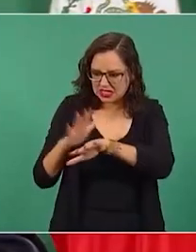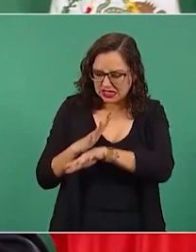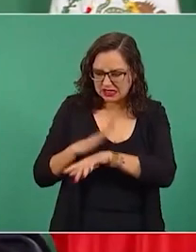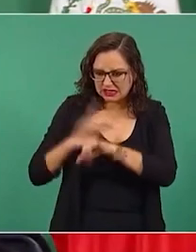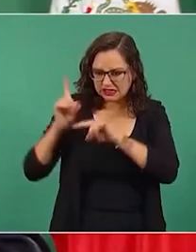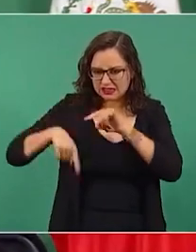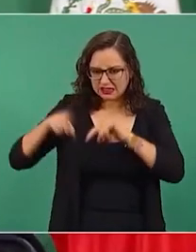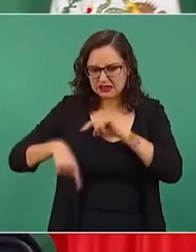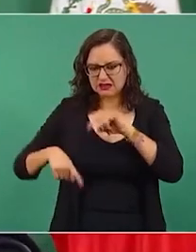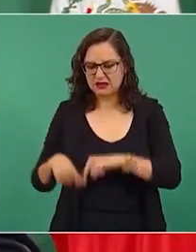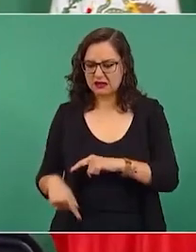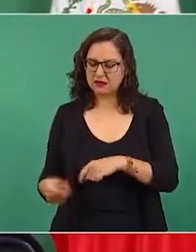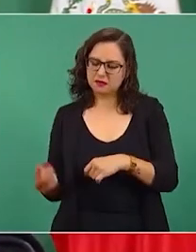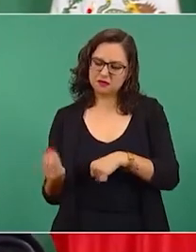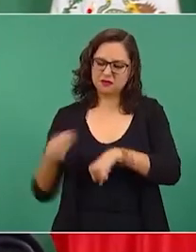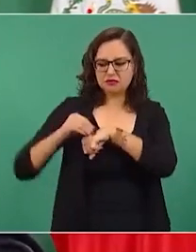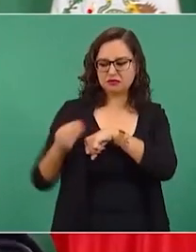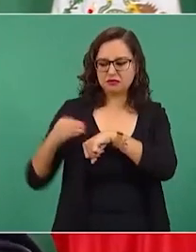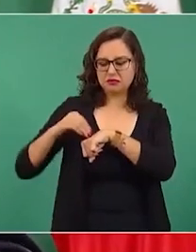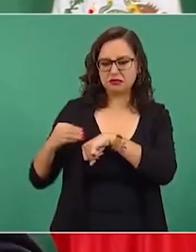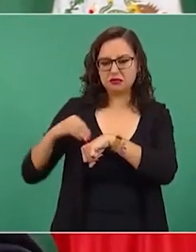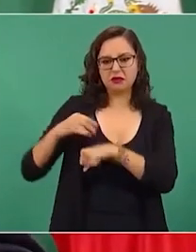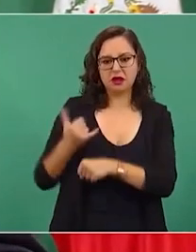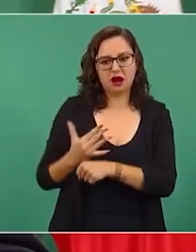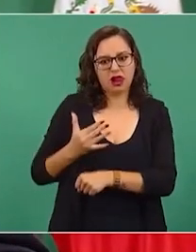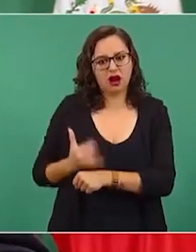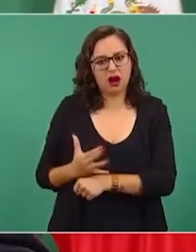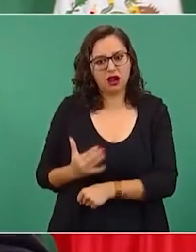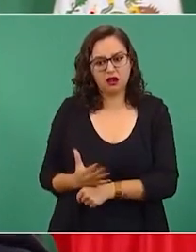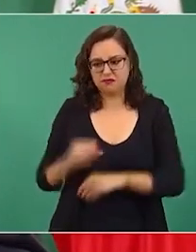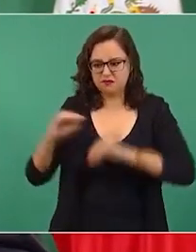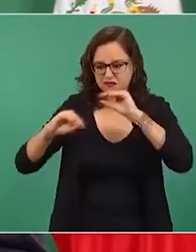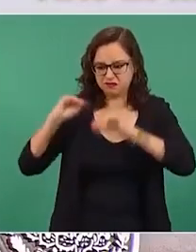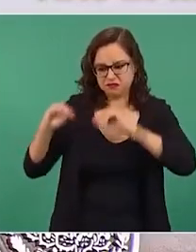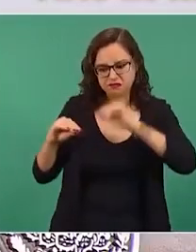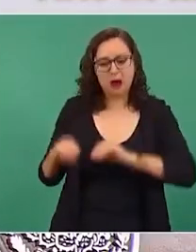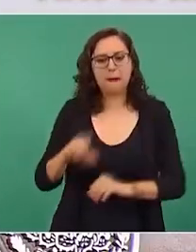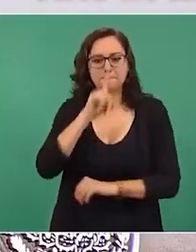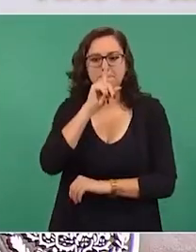O cómo armaron toda la mentira